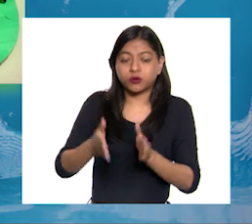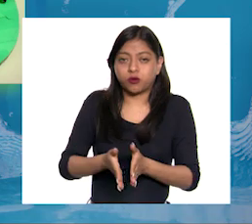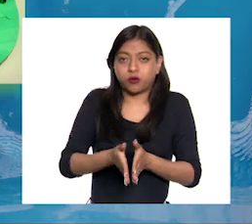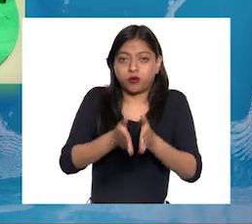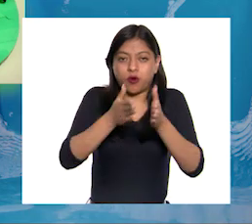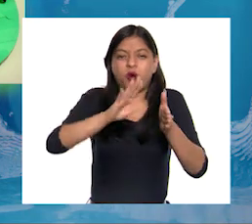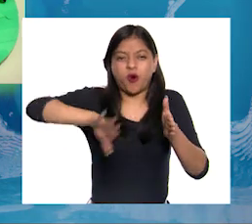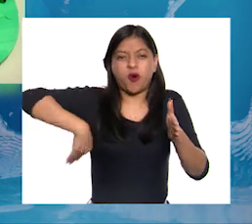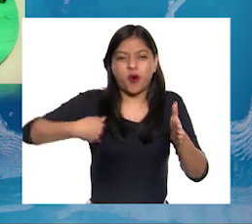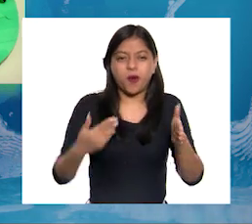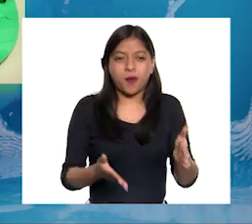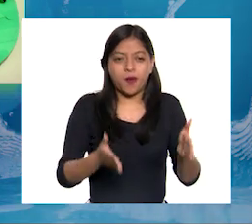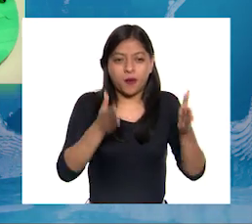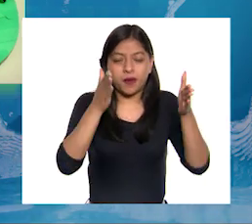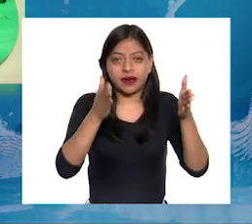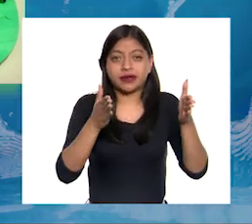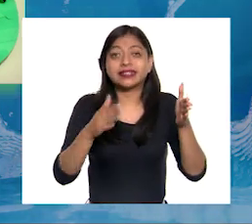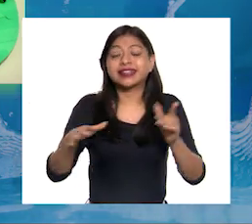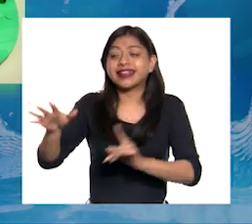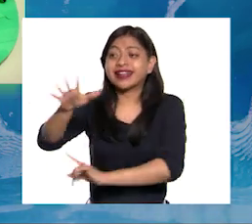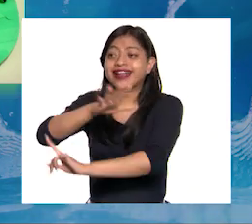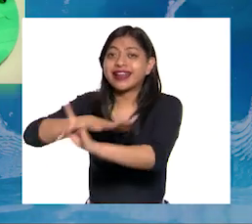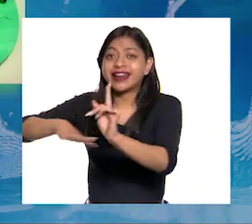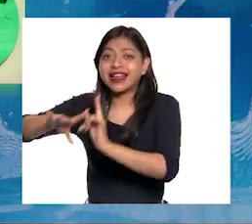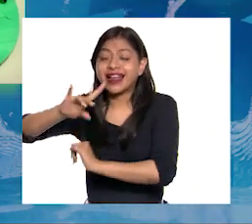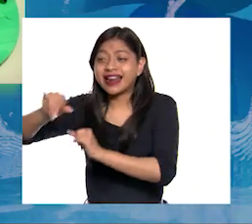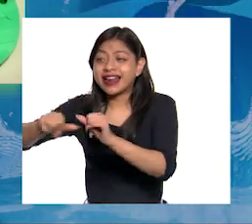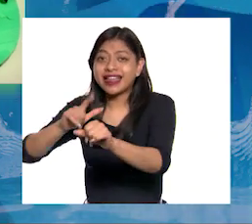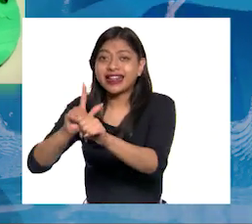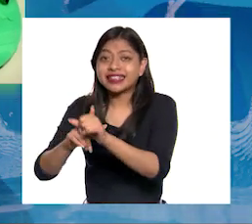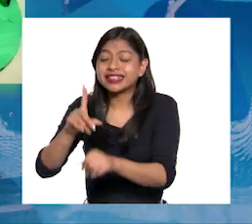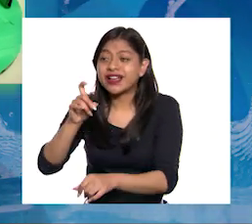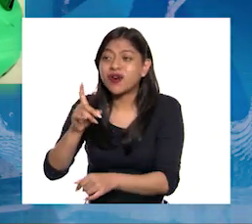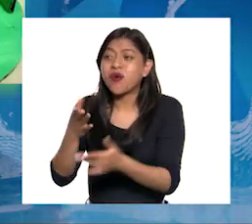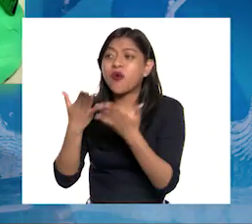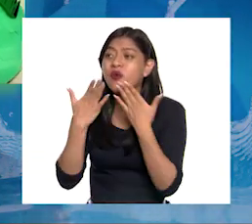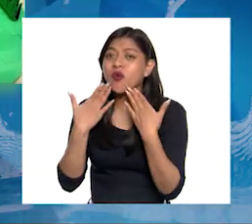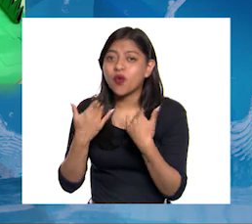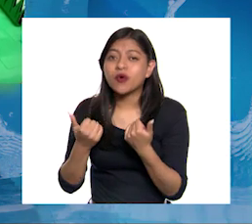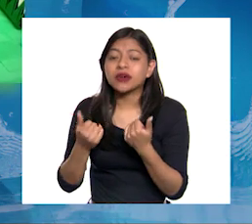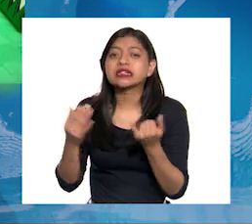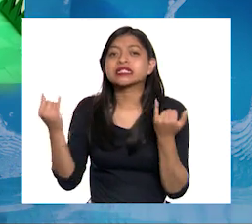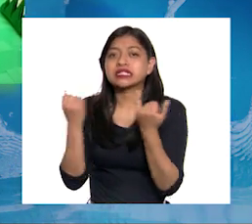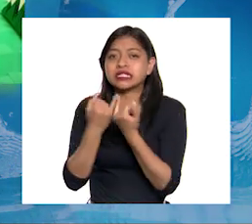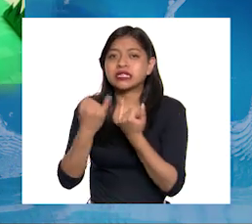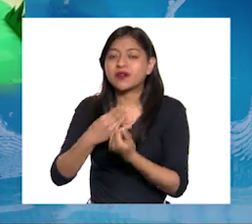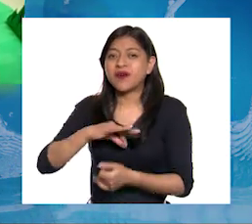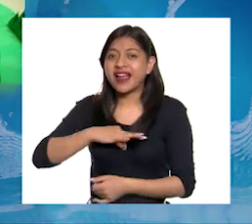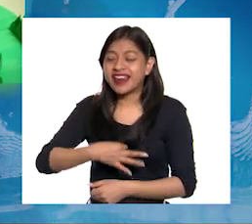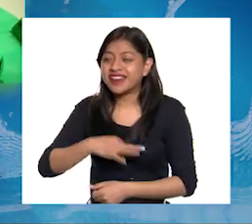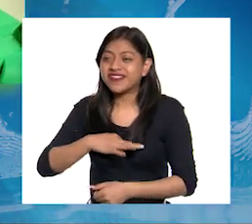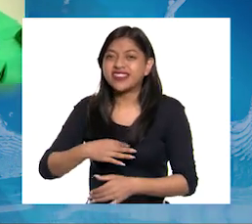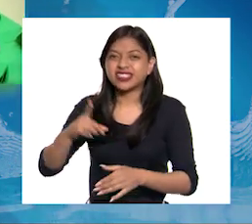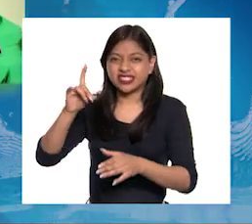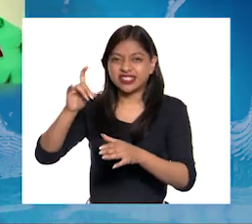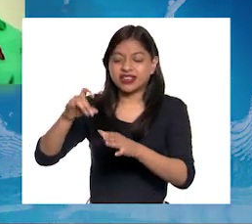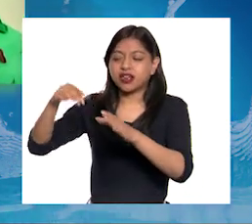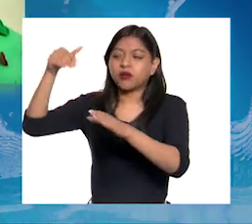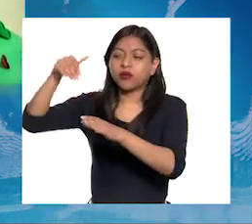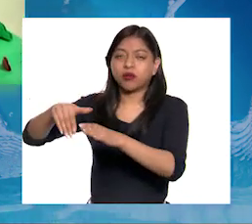acuáticas, eliminando el hábitat de especies terrestres Y creando posibles focos de infección por el agua estancada